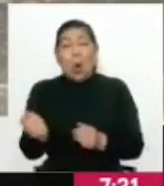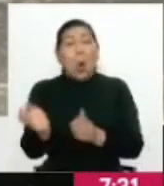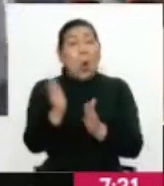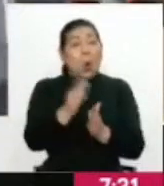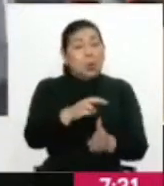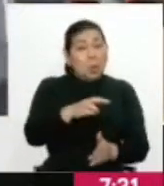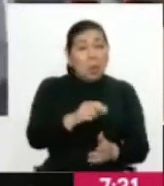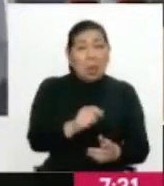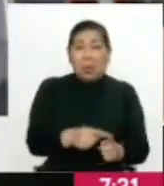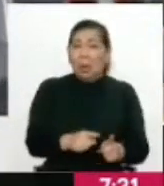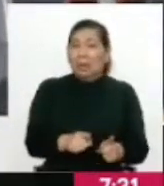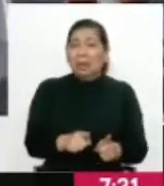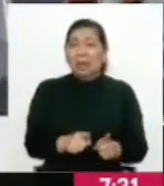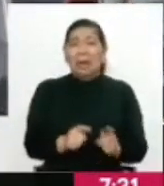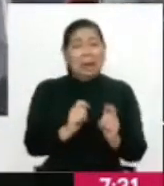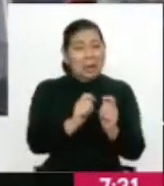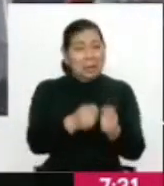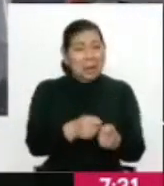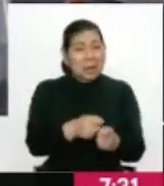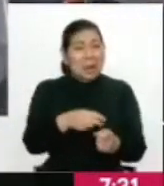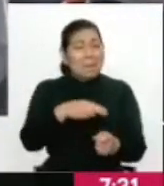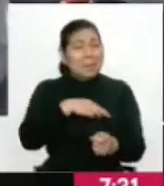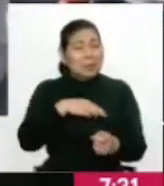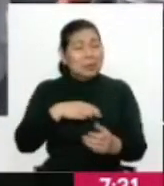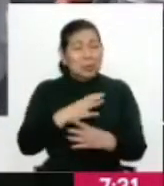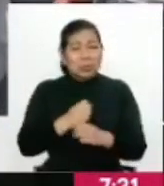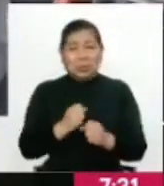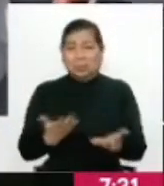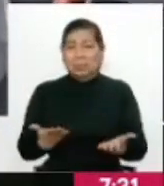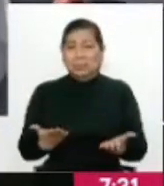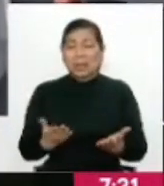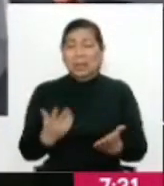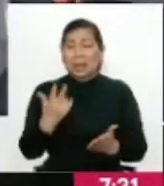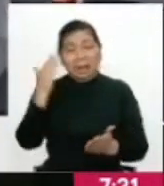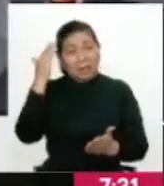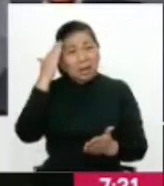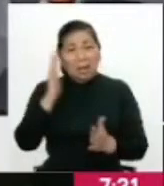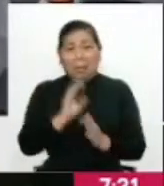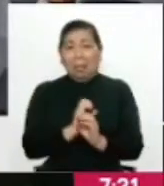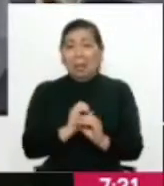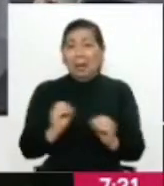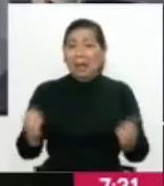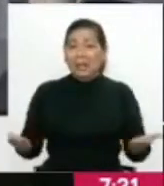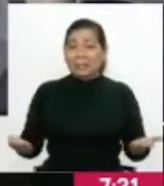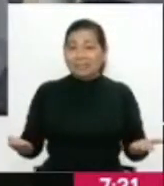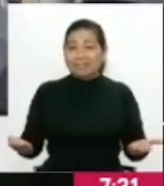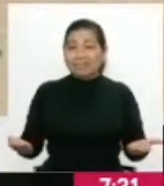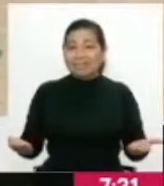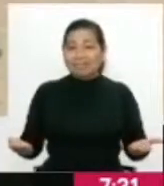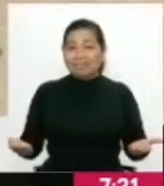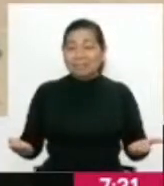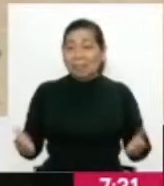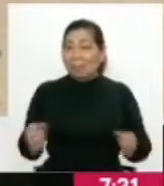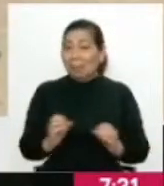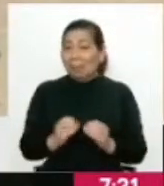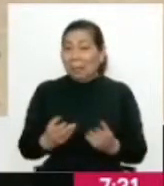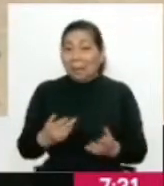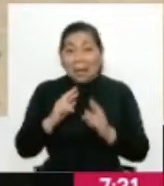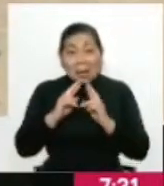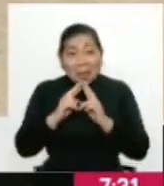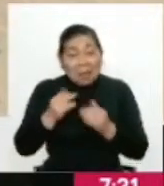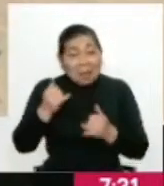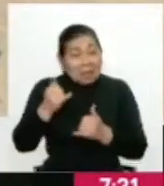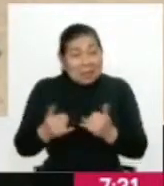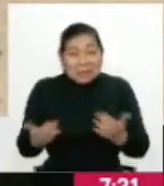también la molecular ese día, le entrega al Ministerio de Salud los resultados a los 3 días y ya no tenía nada. O que esos resultados no sirvieron para nada, ¿no?